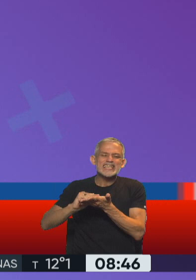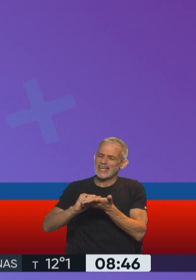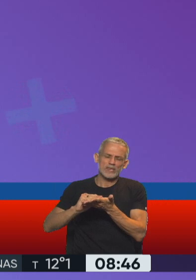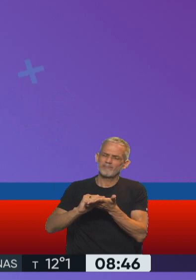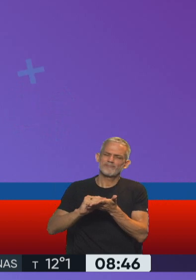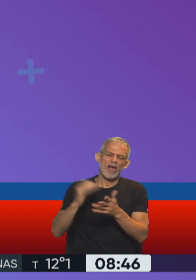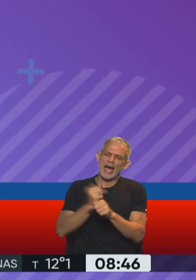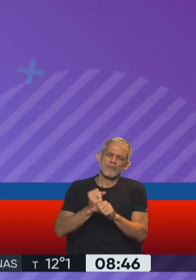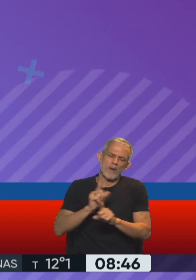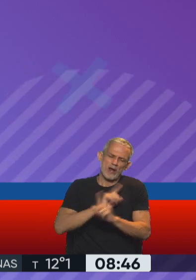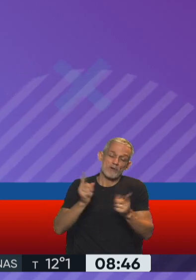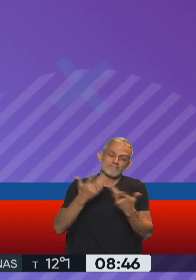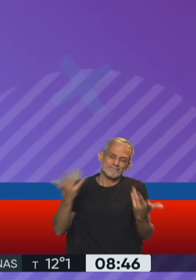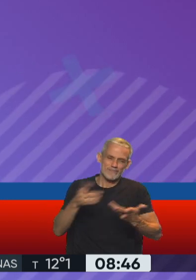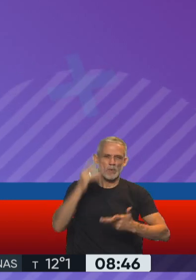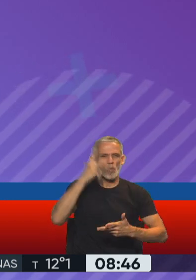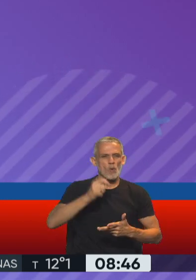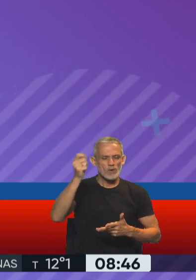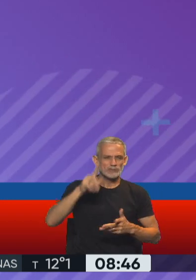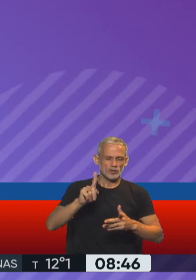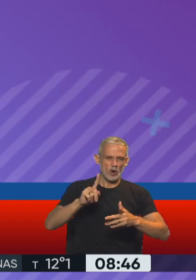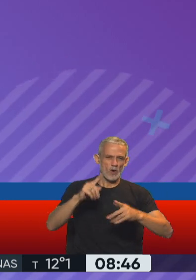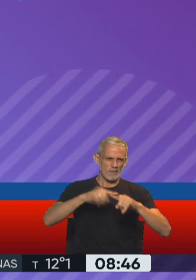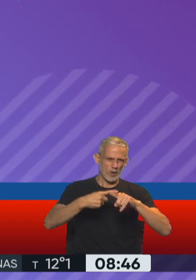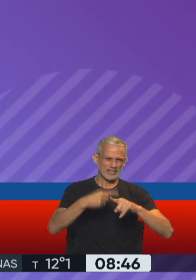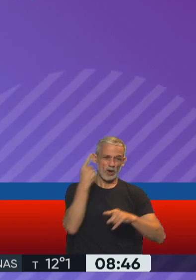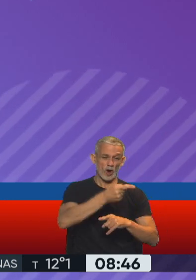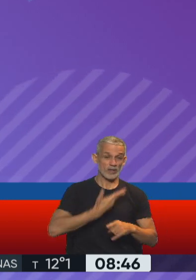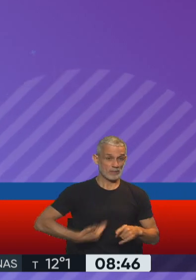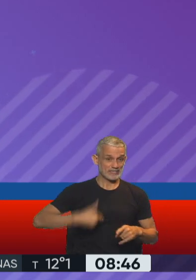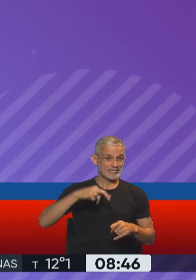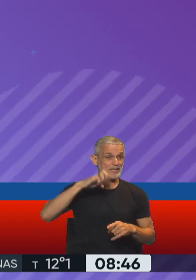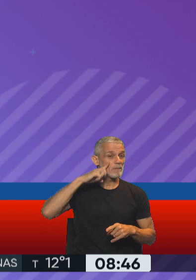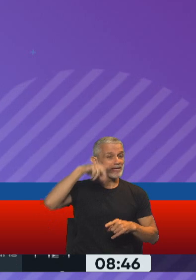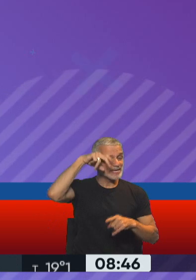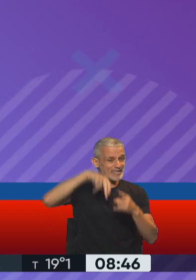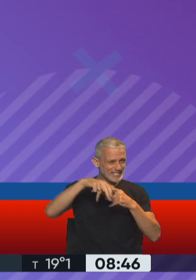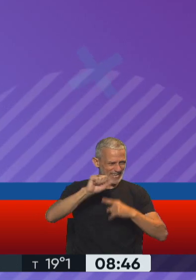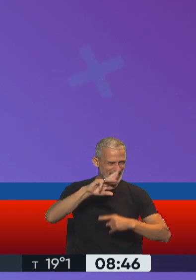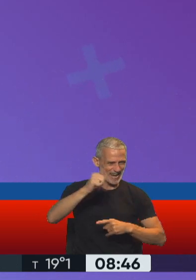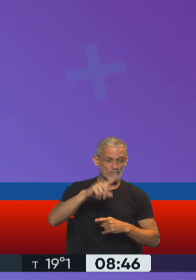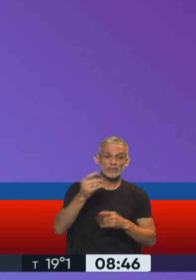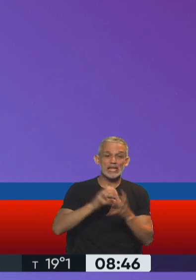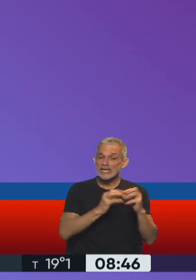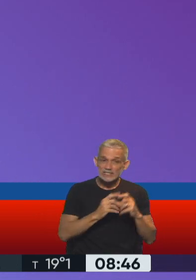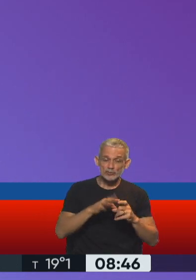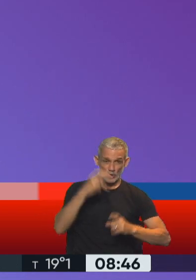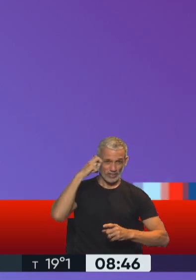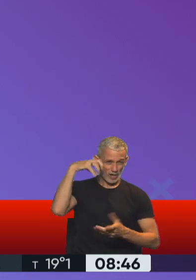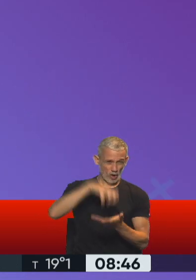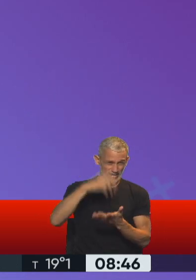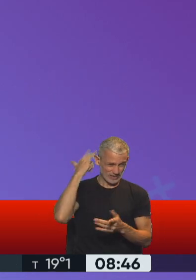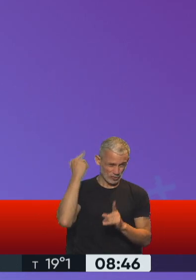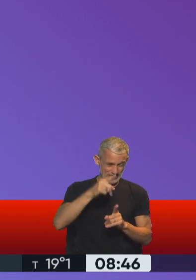acompañará el pedido de juicio político a Sebastián Piñera con una particularidad en la sesión del Congreso